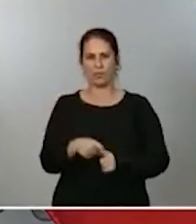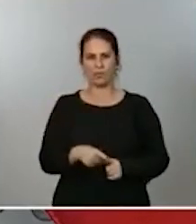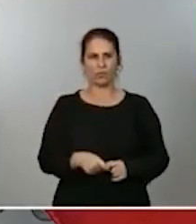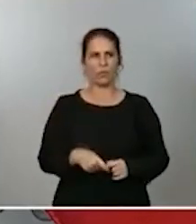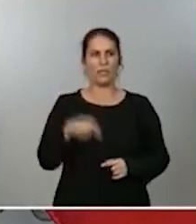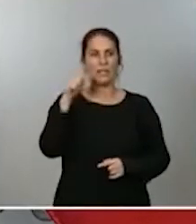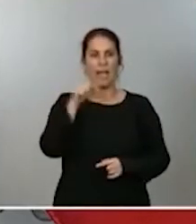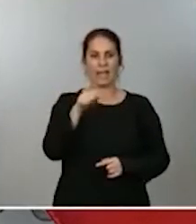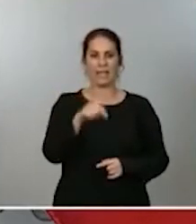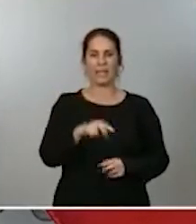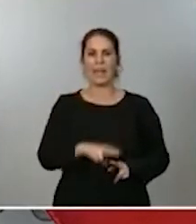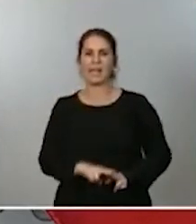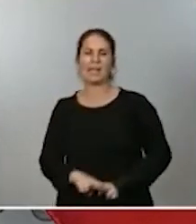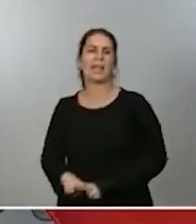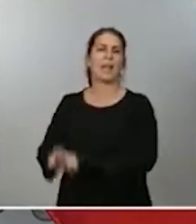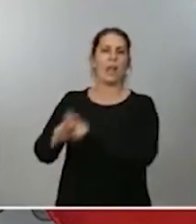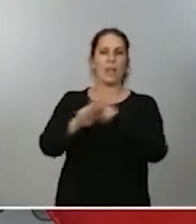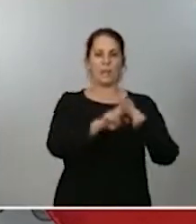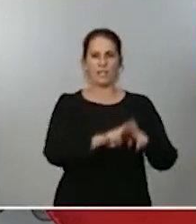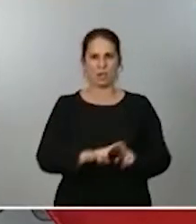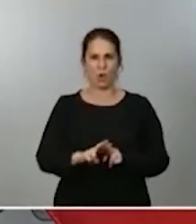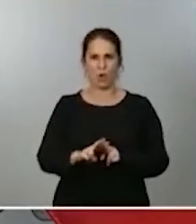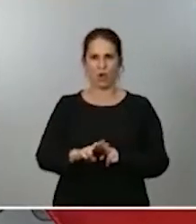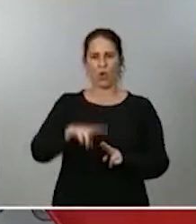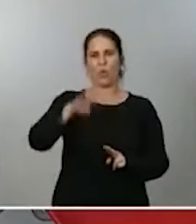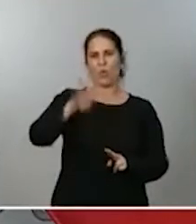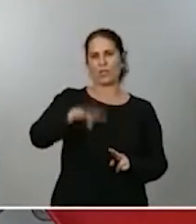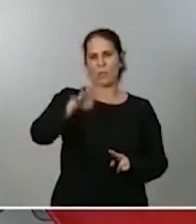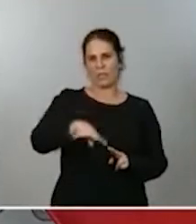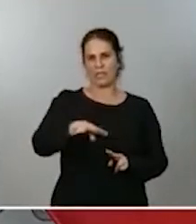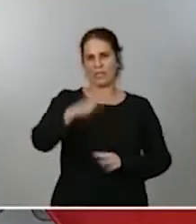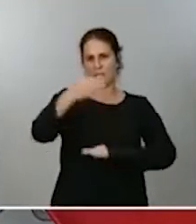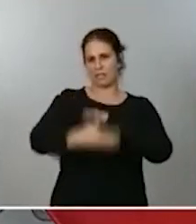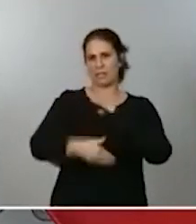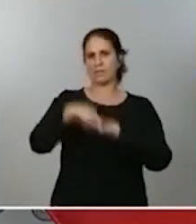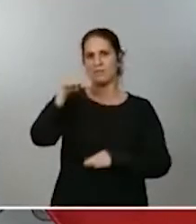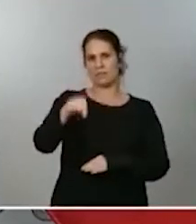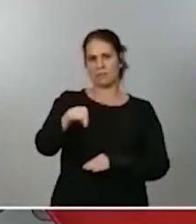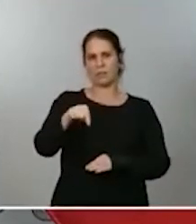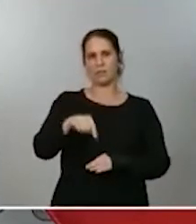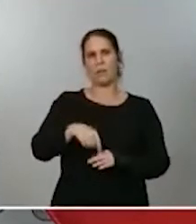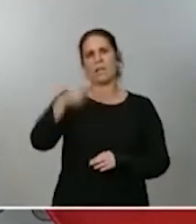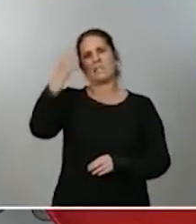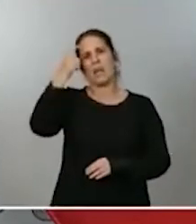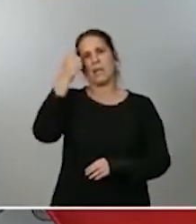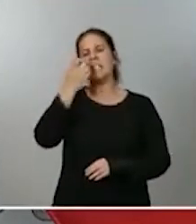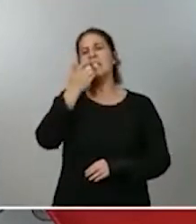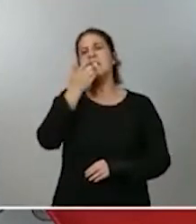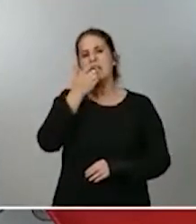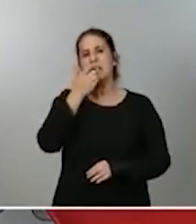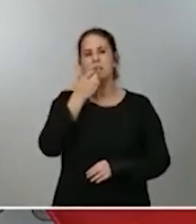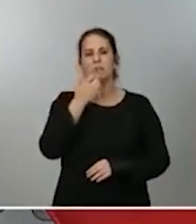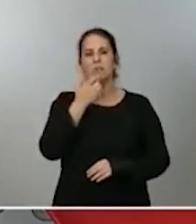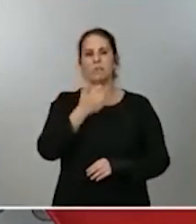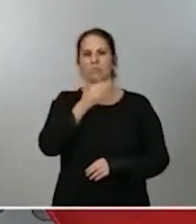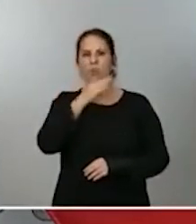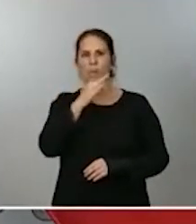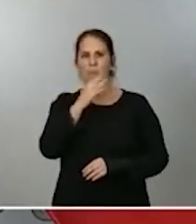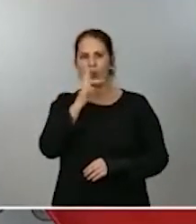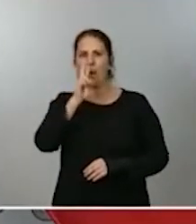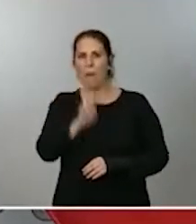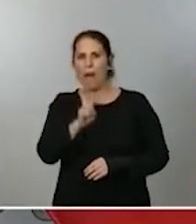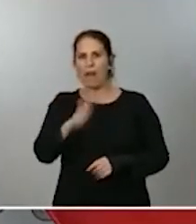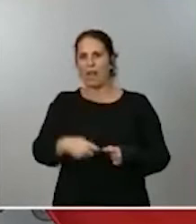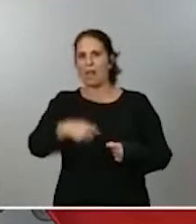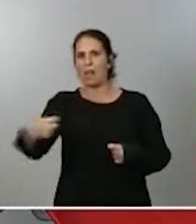al cabo de los cuatro meses, al objeto de evaluar si sigue estando vigente la idoneidad de seguir aplicando el estado de alarma